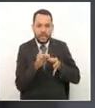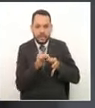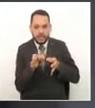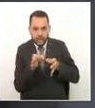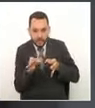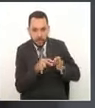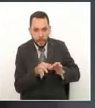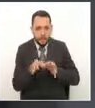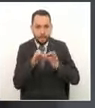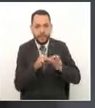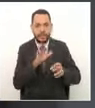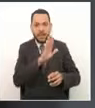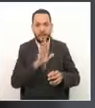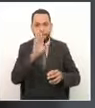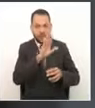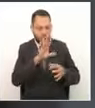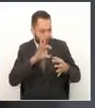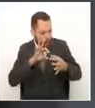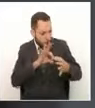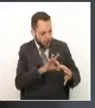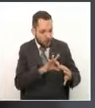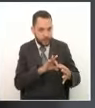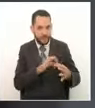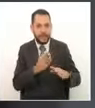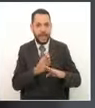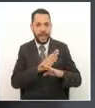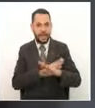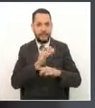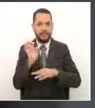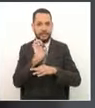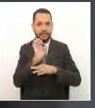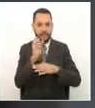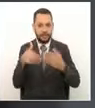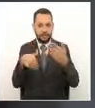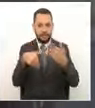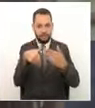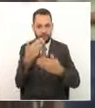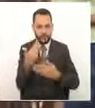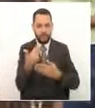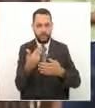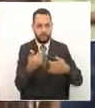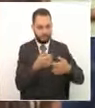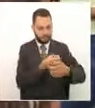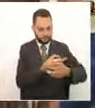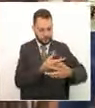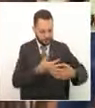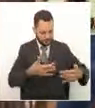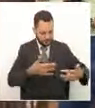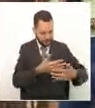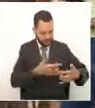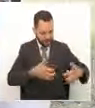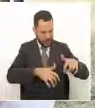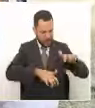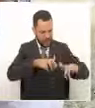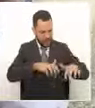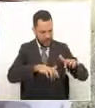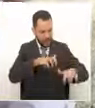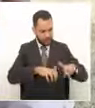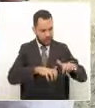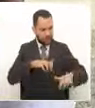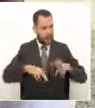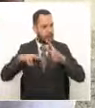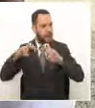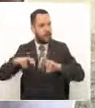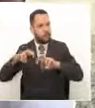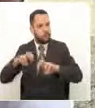Andrés ahora, desde el día de nuestra posesión, arrancamos a trabajar en él, con un primer ejercicio en los